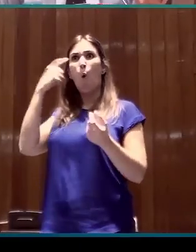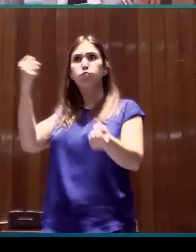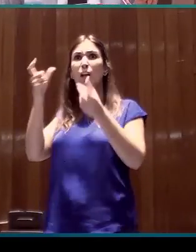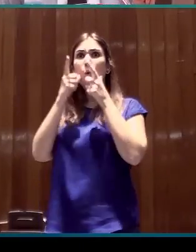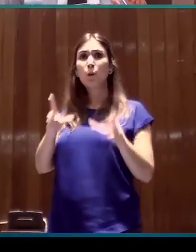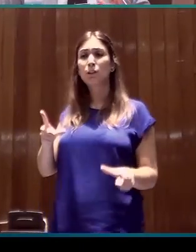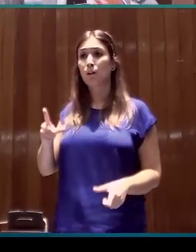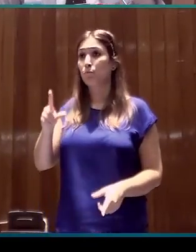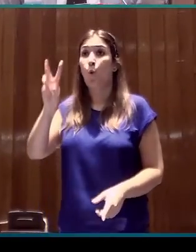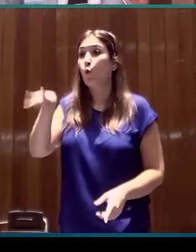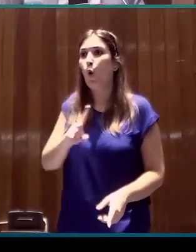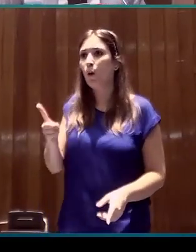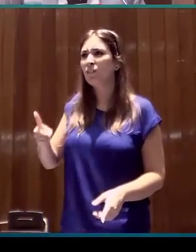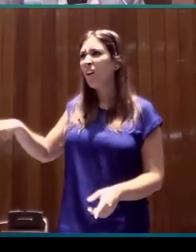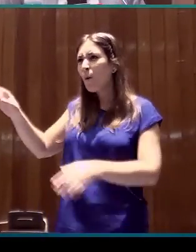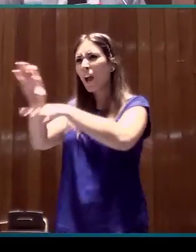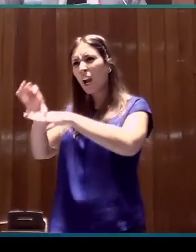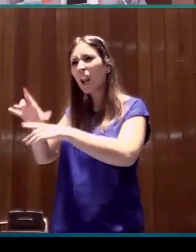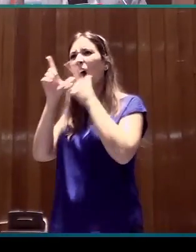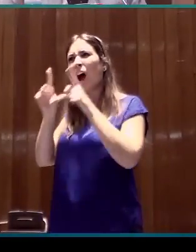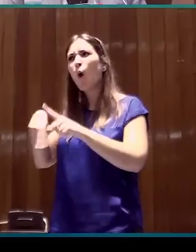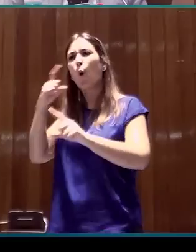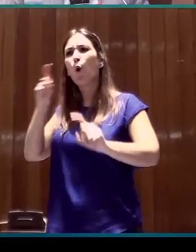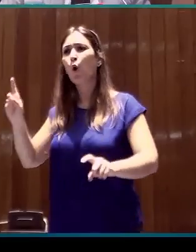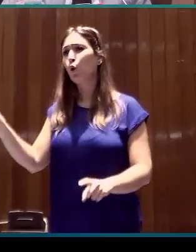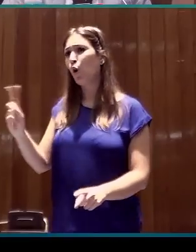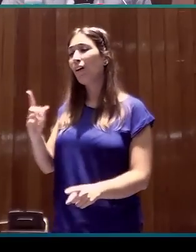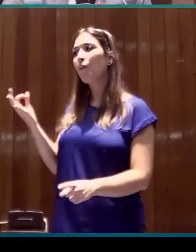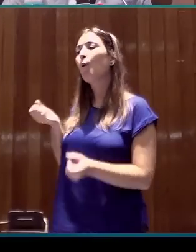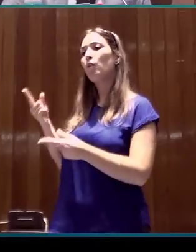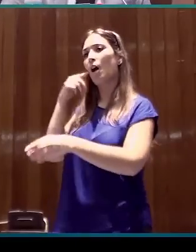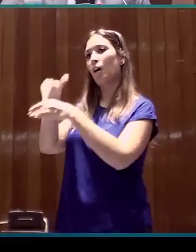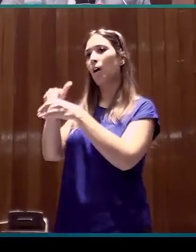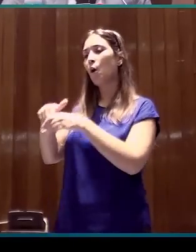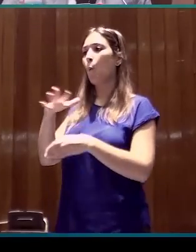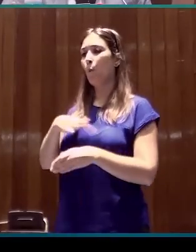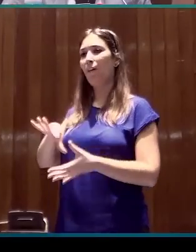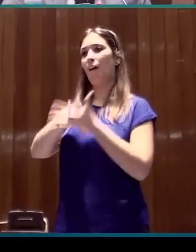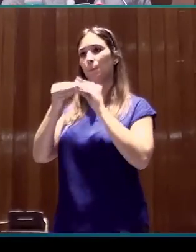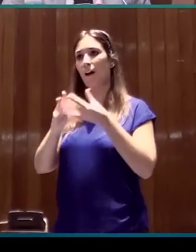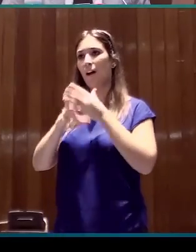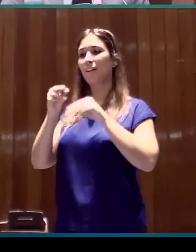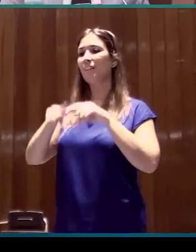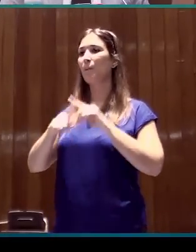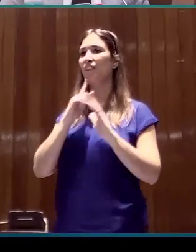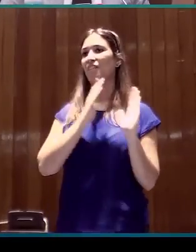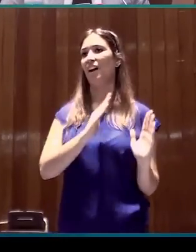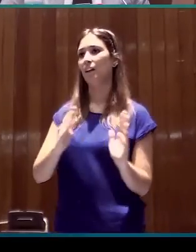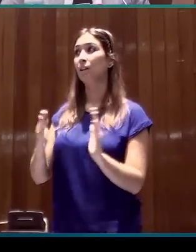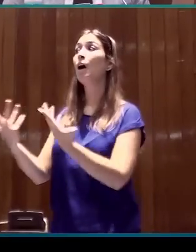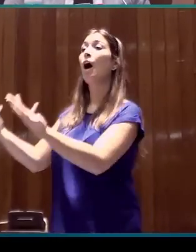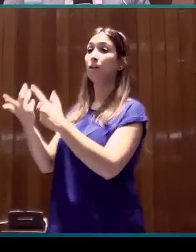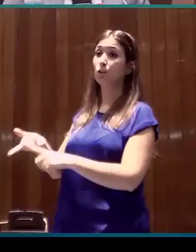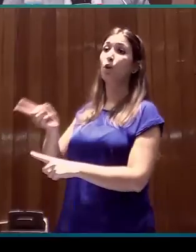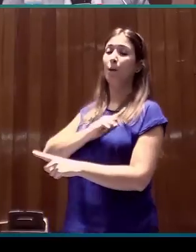que esperar que hagan una carrera lingüística, hay que proporcionarles contenidos asequibles y adaptables a la práctica educativa con asesoramiento